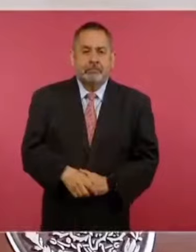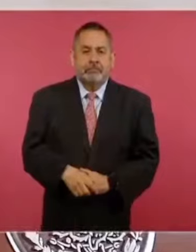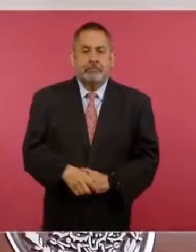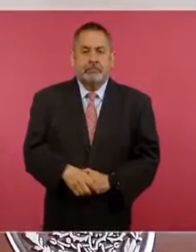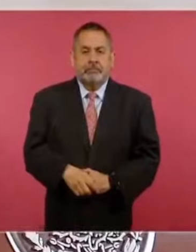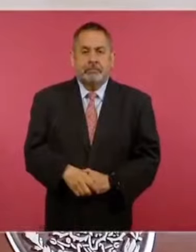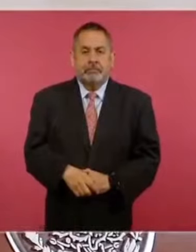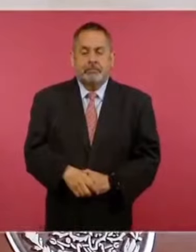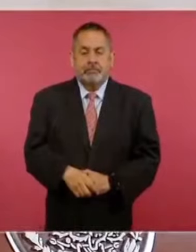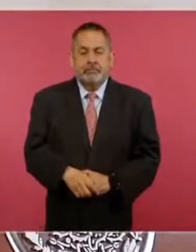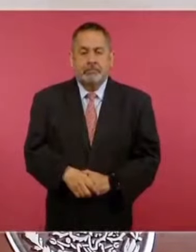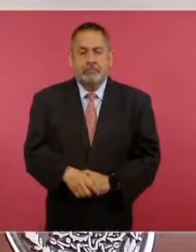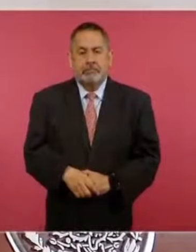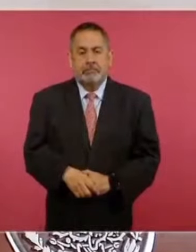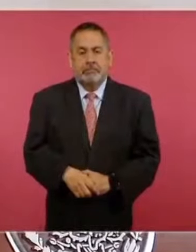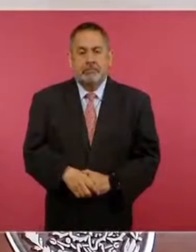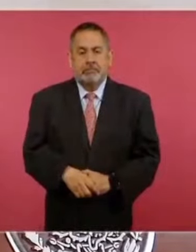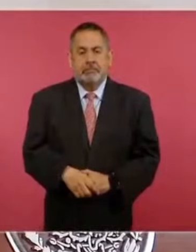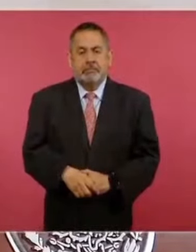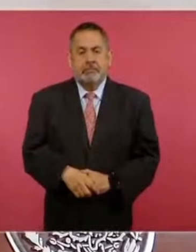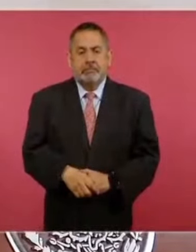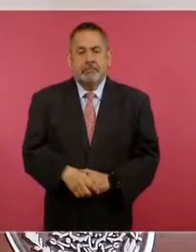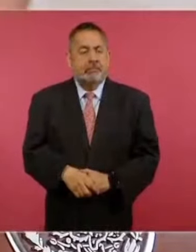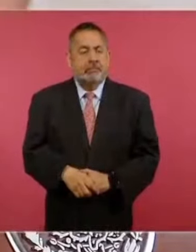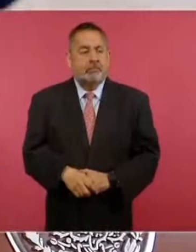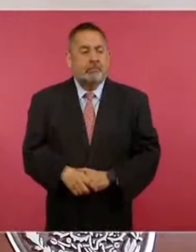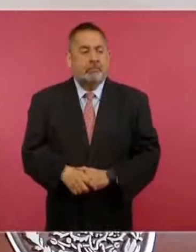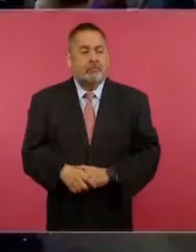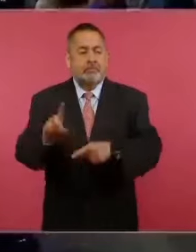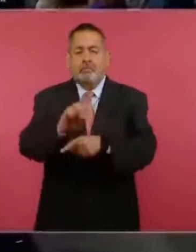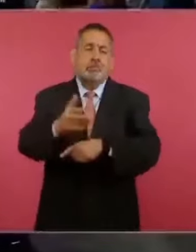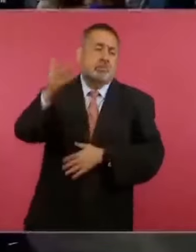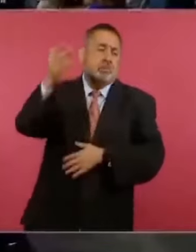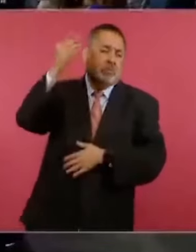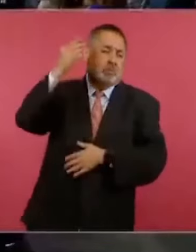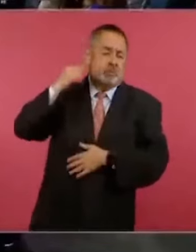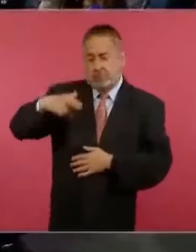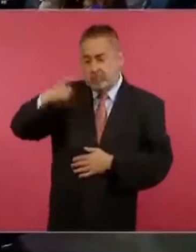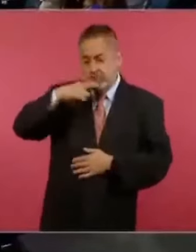Pues desde que se explotó el petróleo traemos esa diferencia,